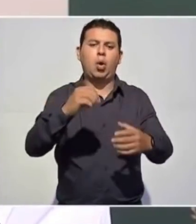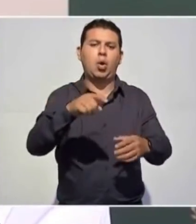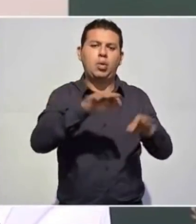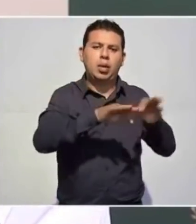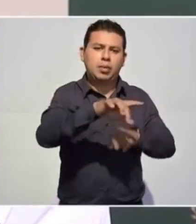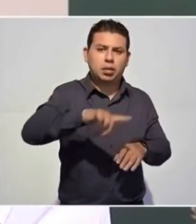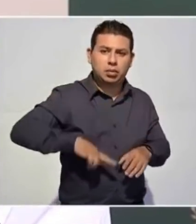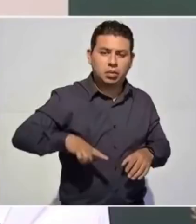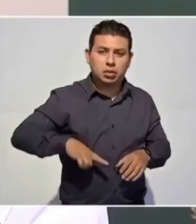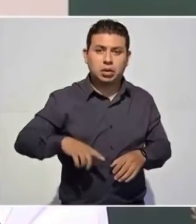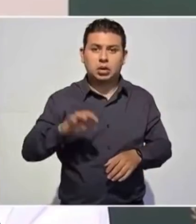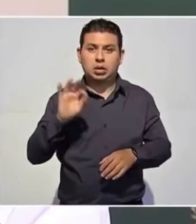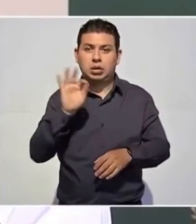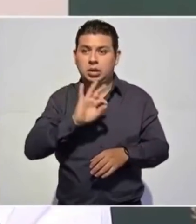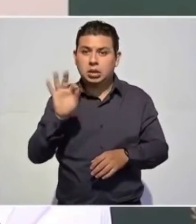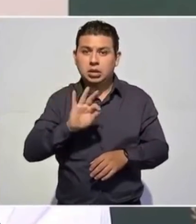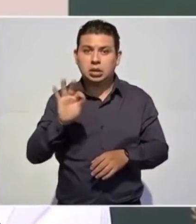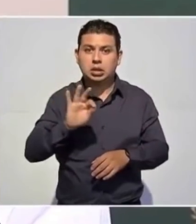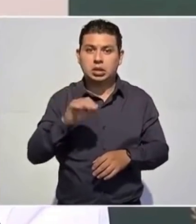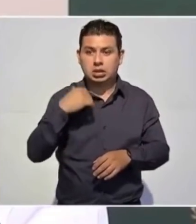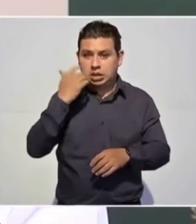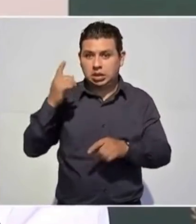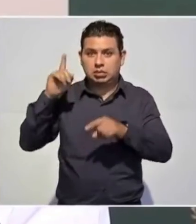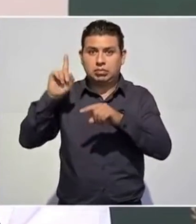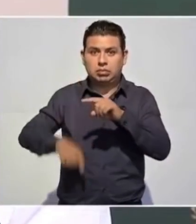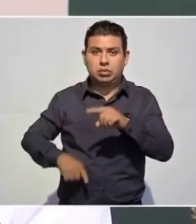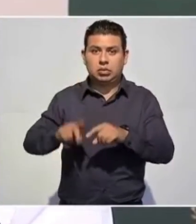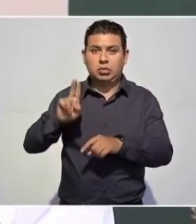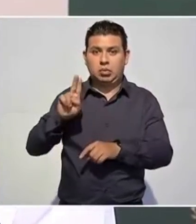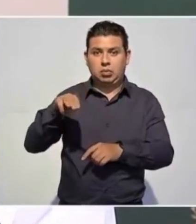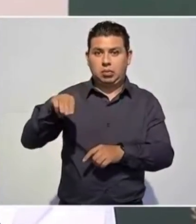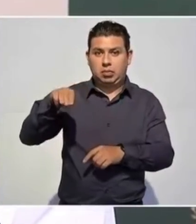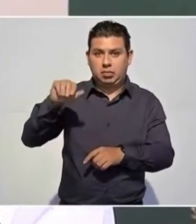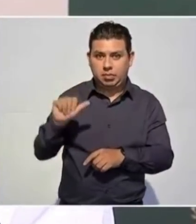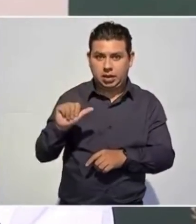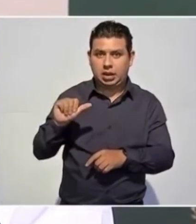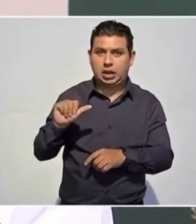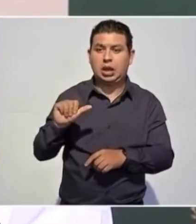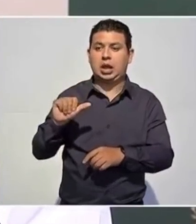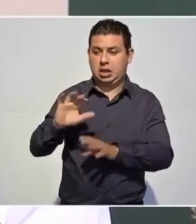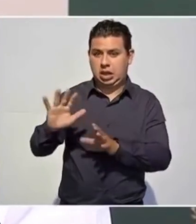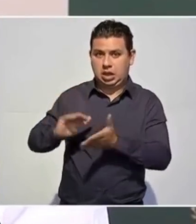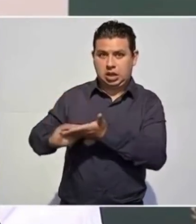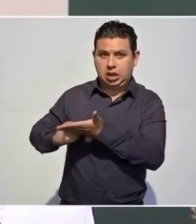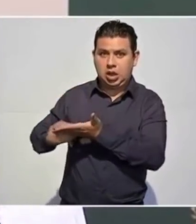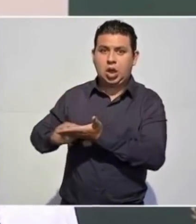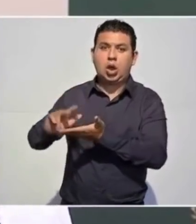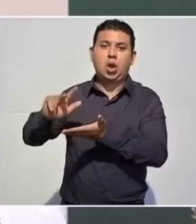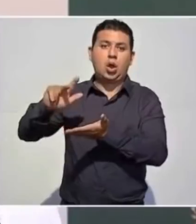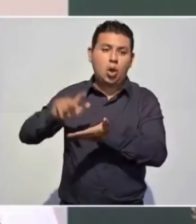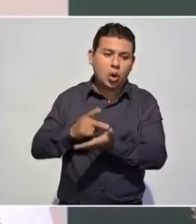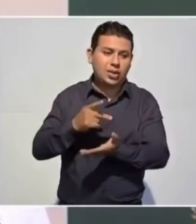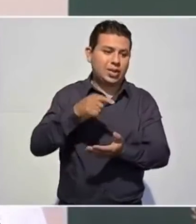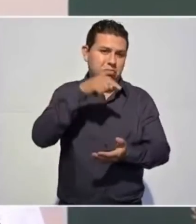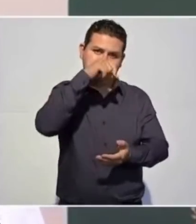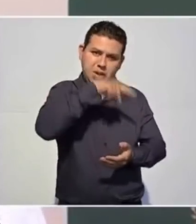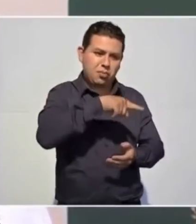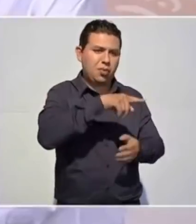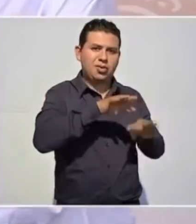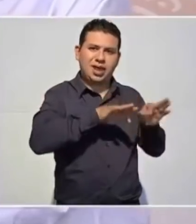decidiera la desaparición de la UMA y se regresara a la base del salario mínimo,